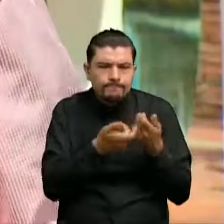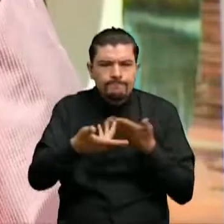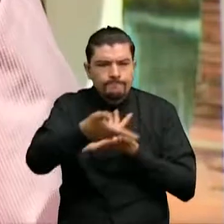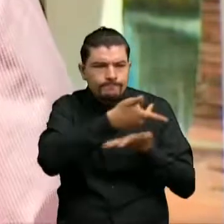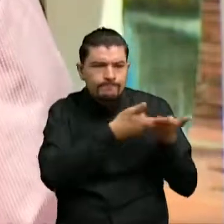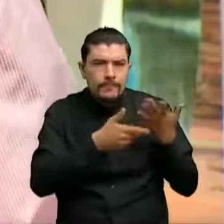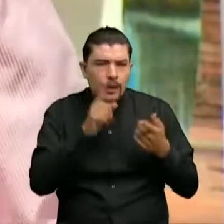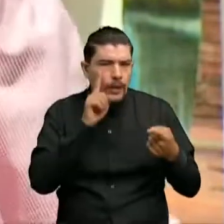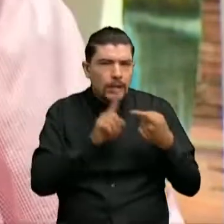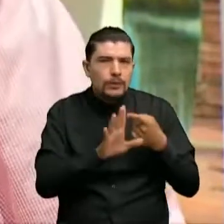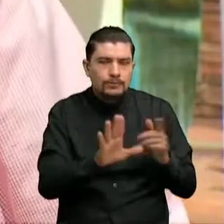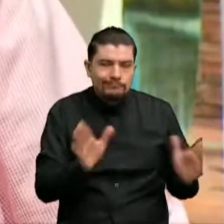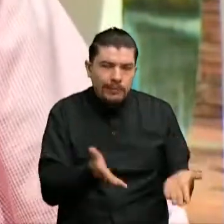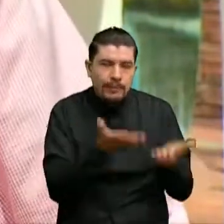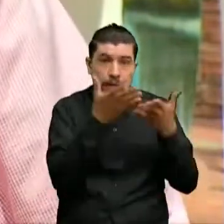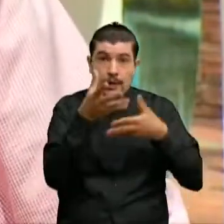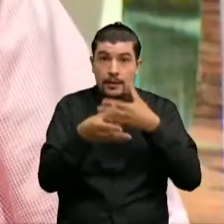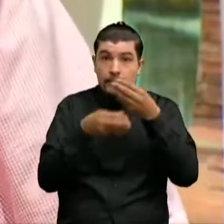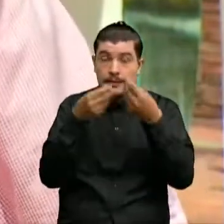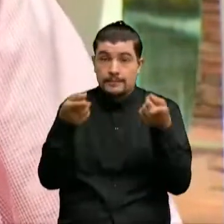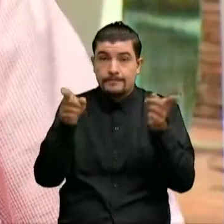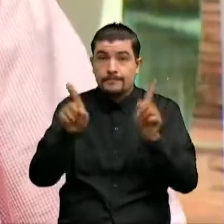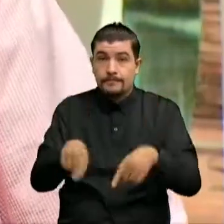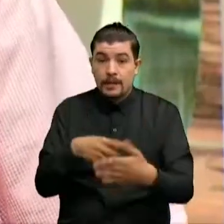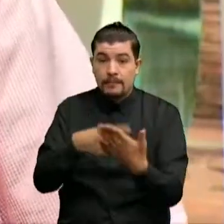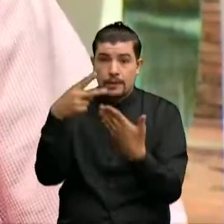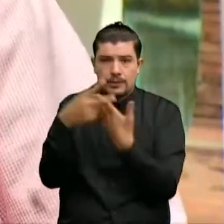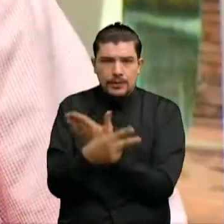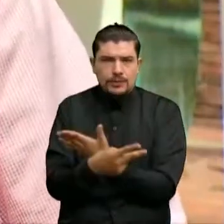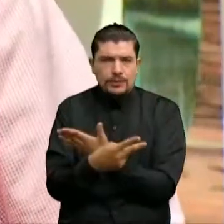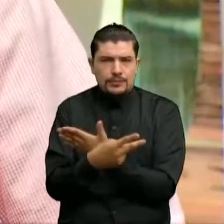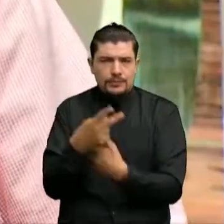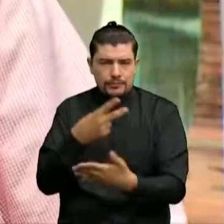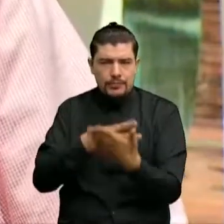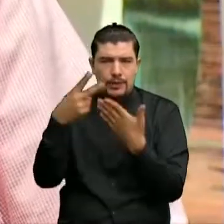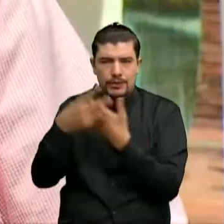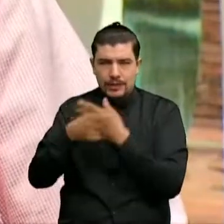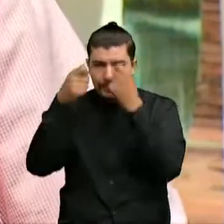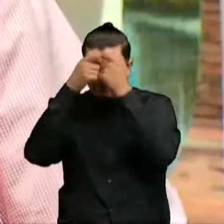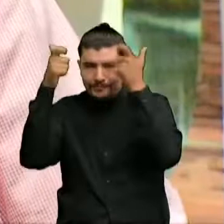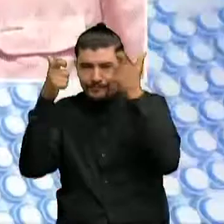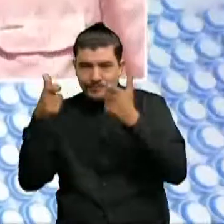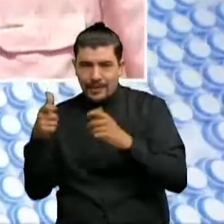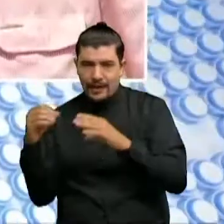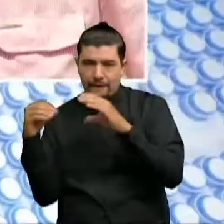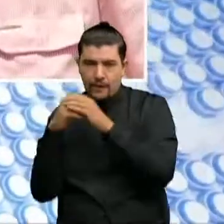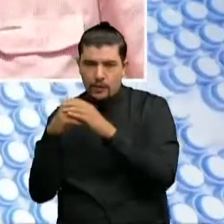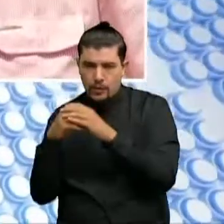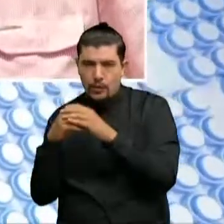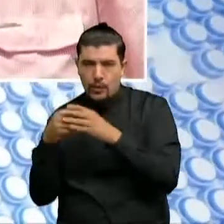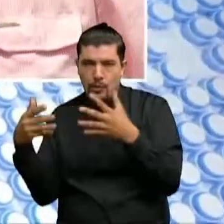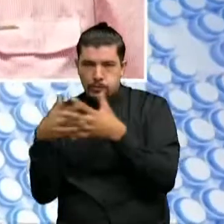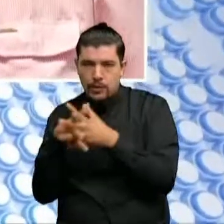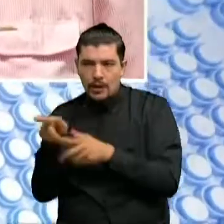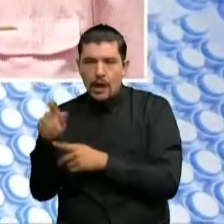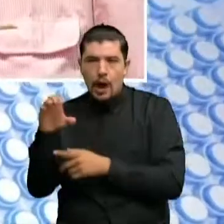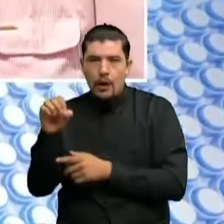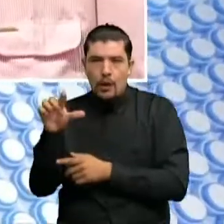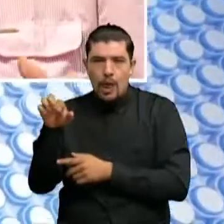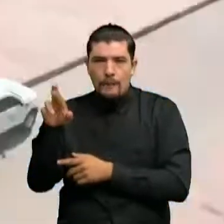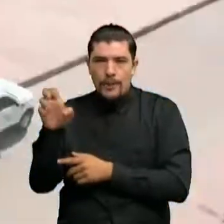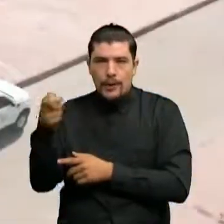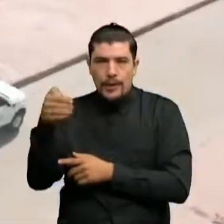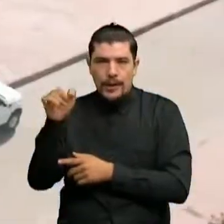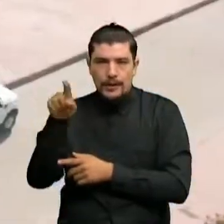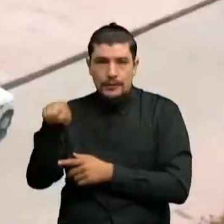Pues ahí también viene un proyecto a nivel de la nación Con el Fondo de Adaptación Corprogreso Que está